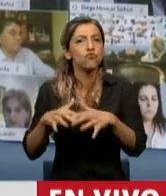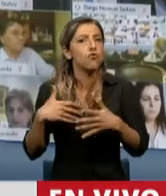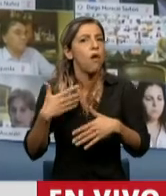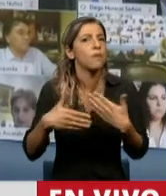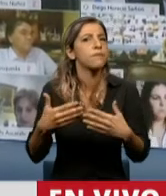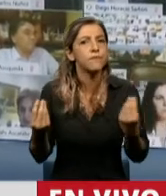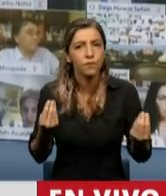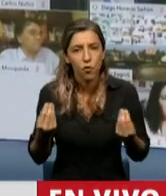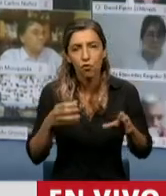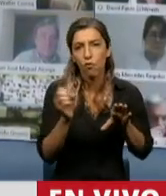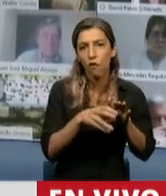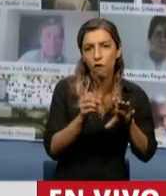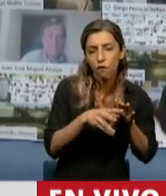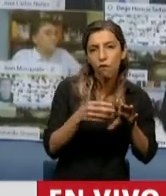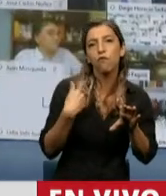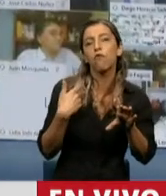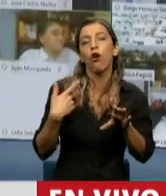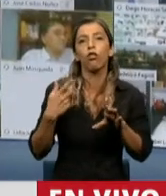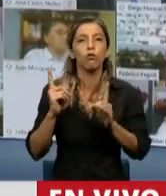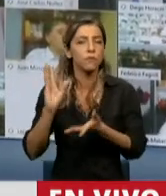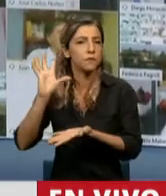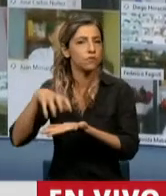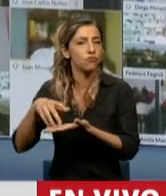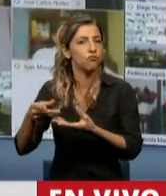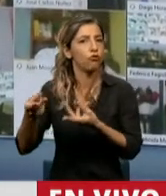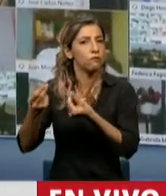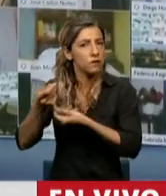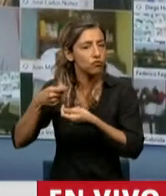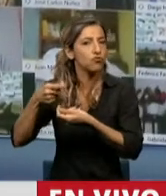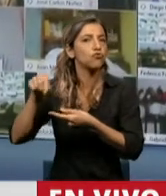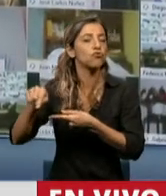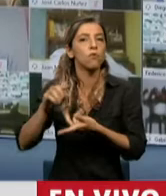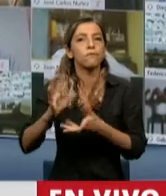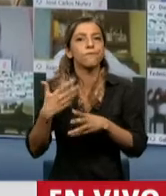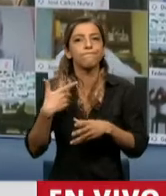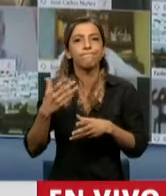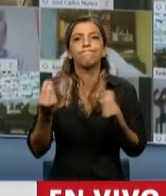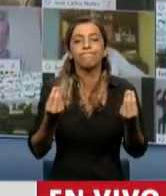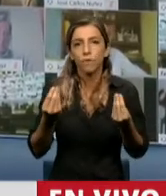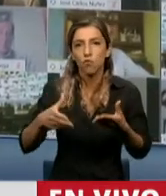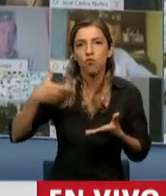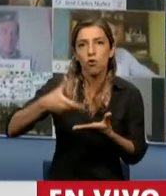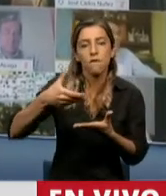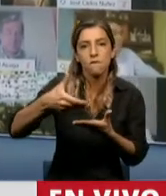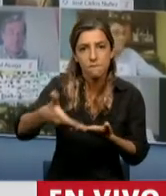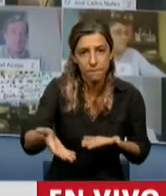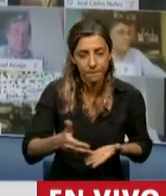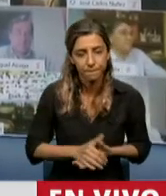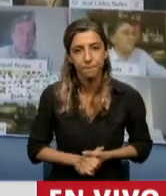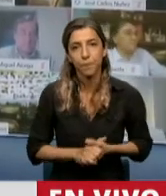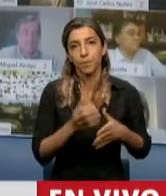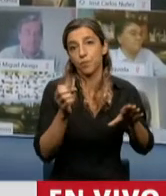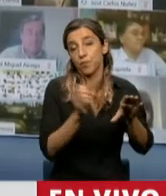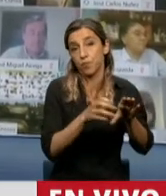y Sustentabilidad para el manejo de los activos del Fondo de Garantía y